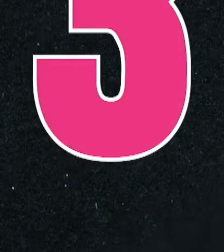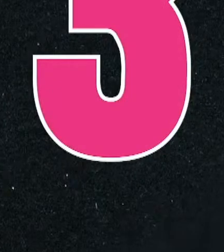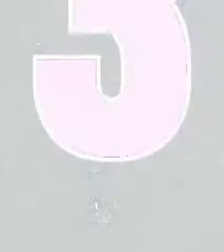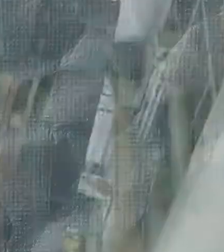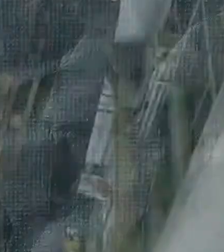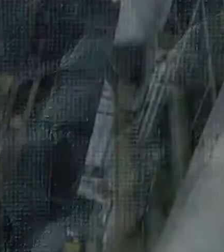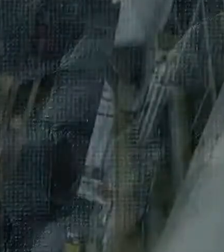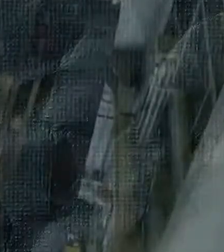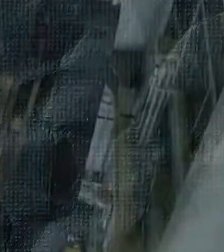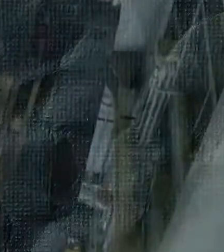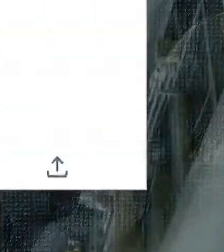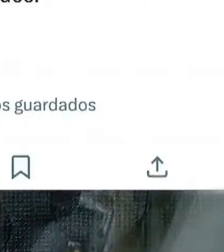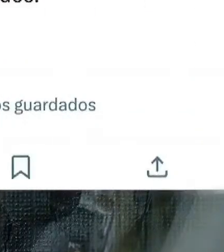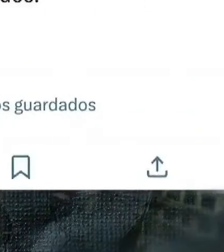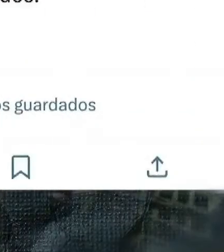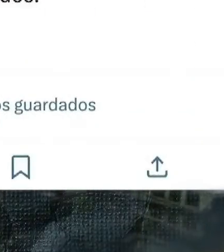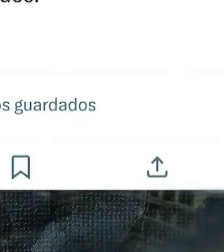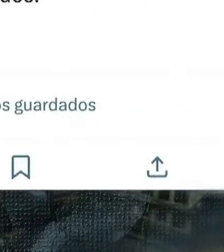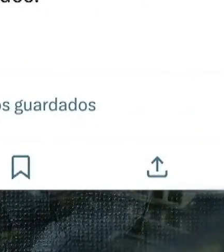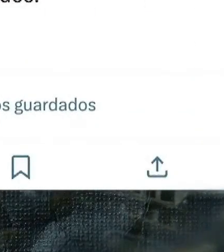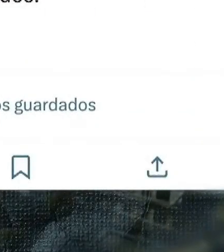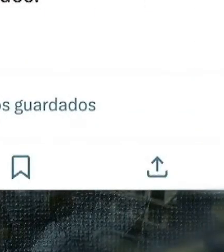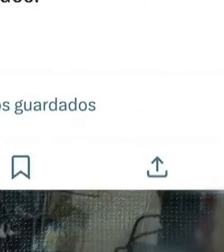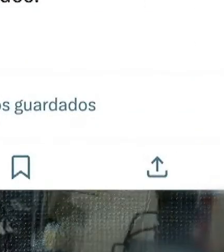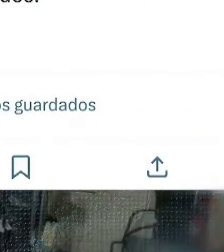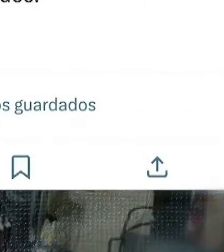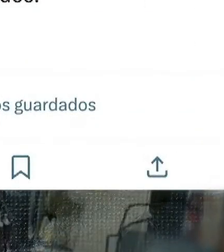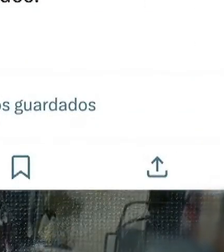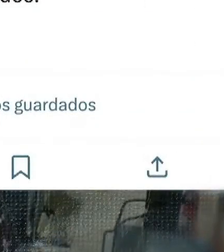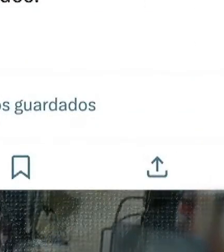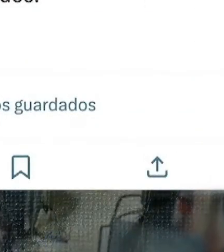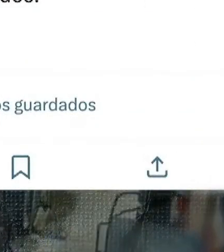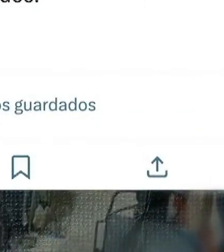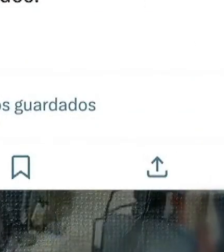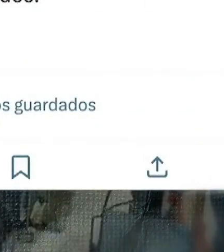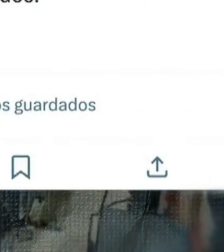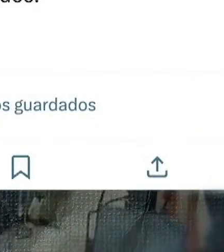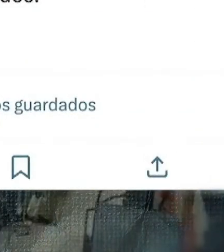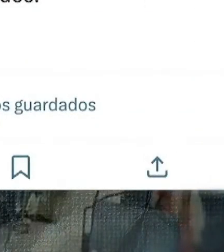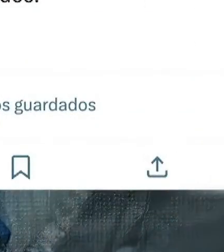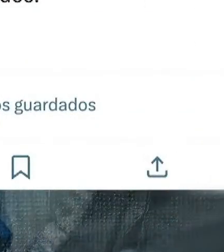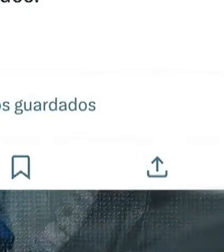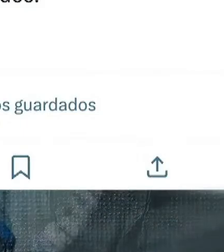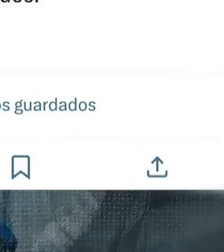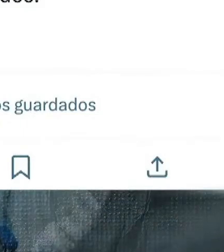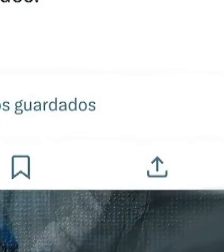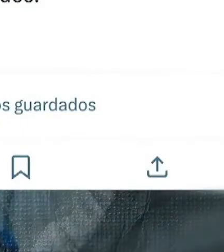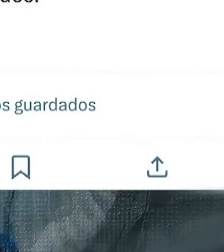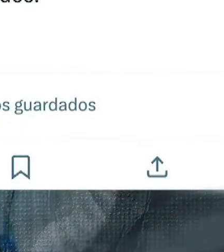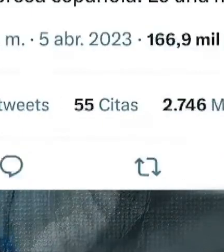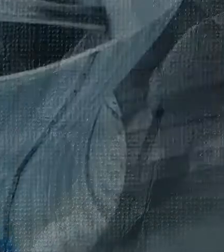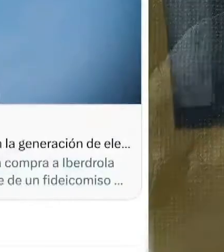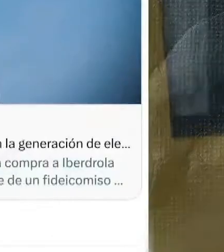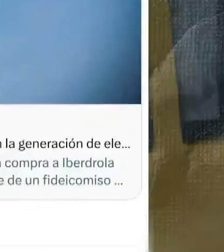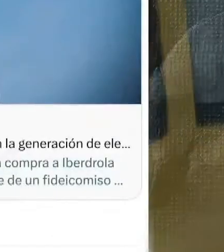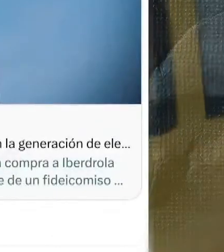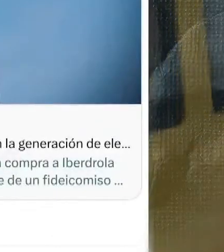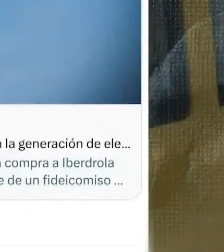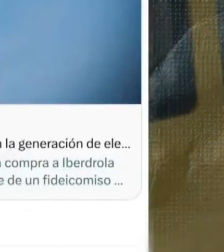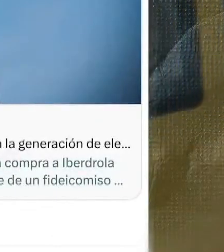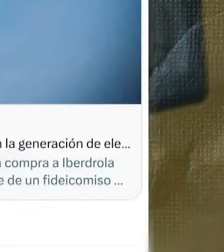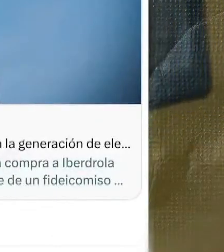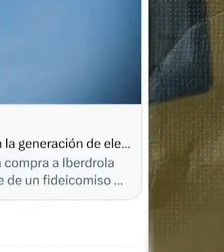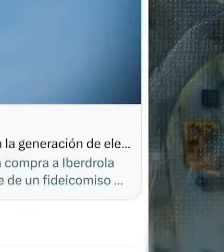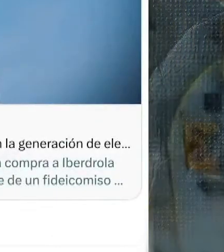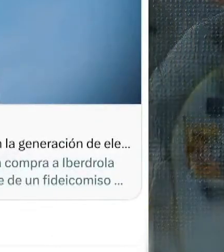aseguran falsamente que la compra a Iberdrola ahuyenta la inversión extranjera, un argumento falso usado varias veces en